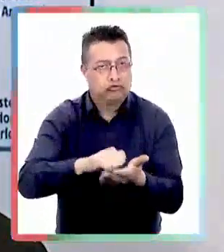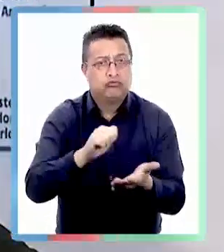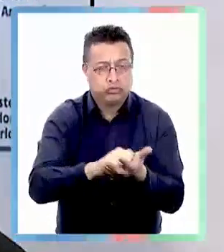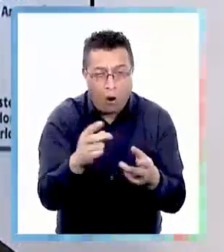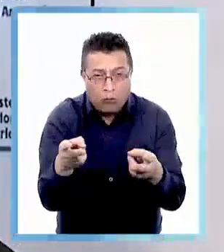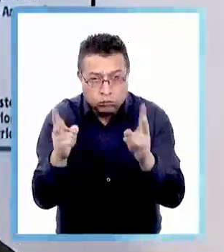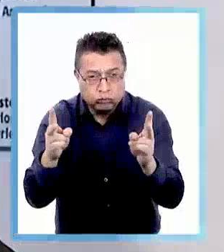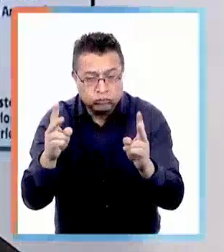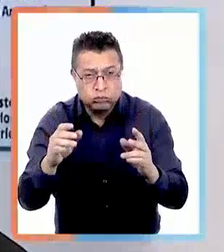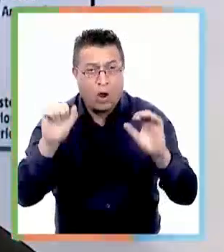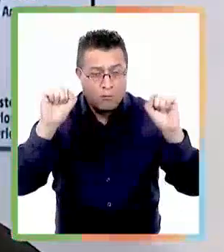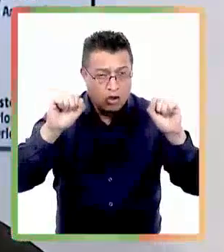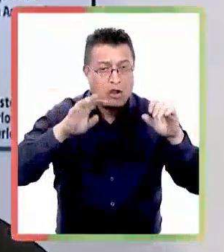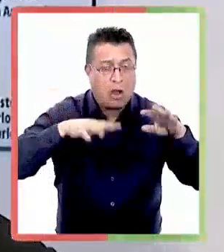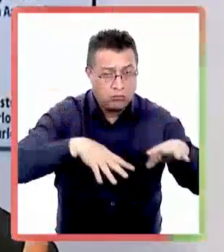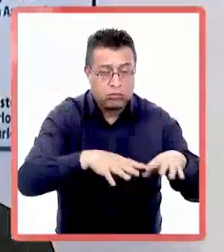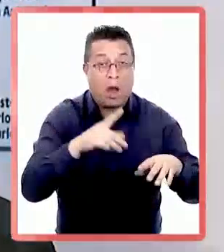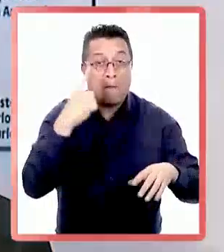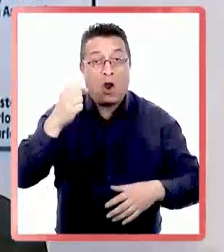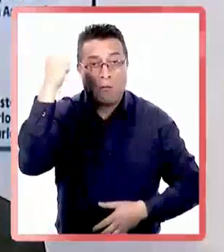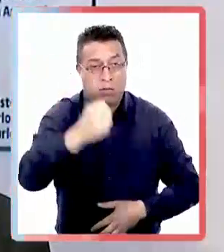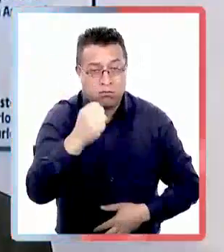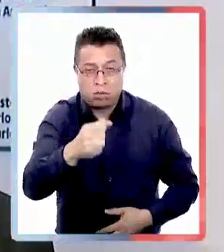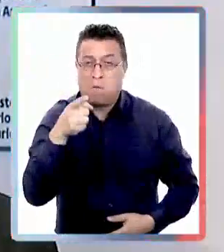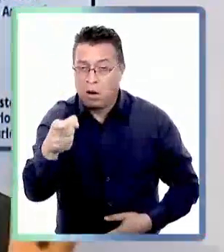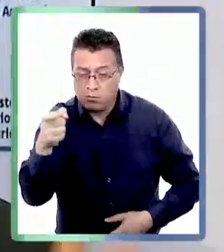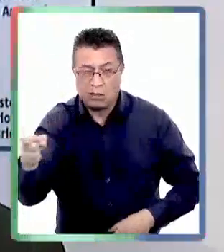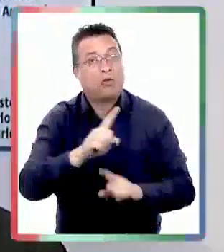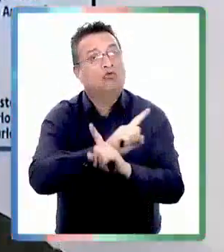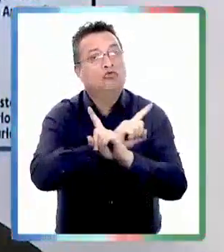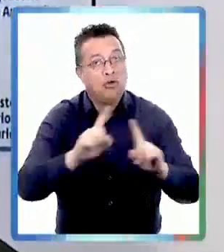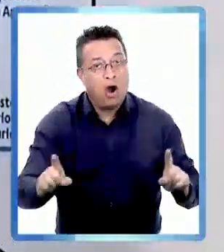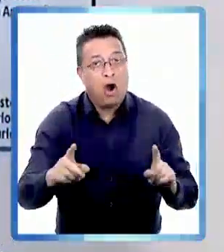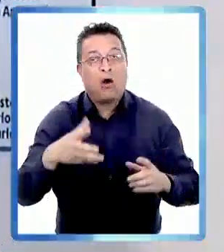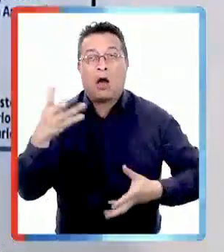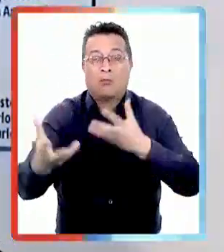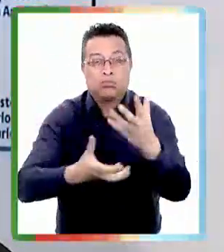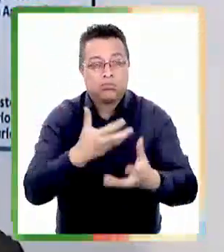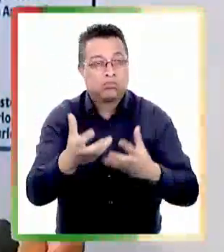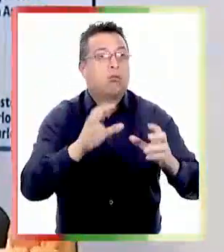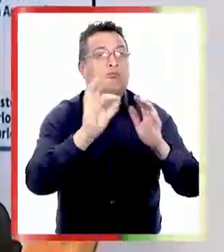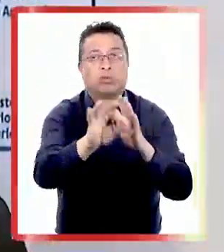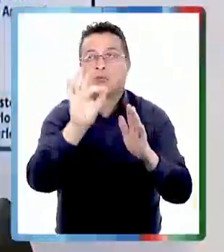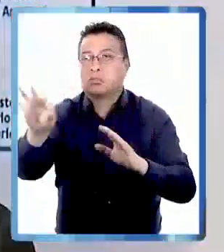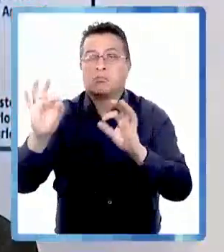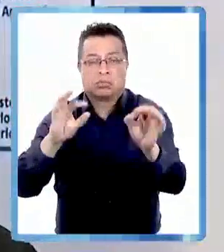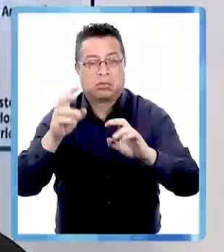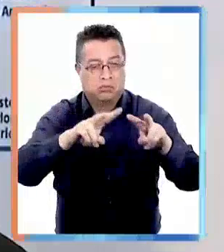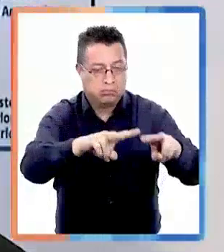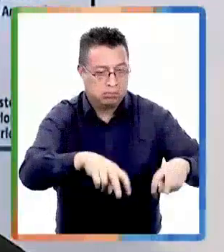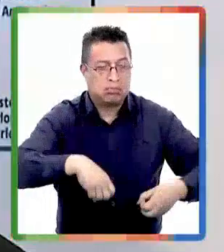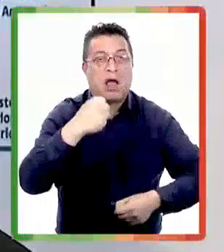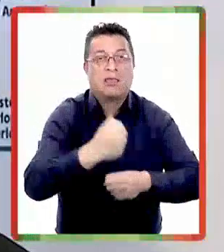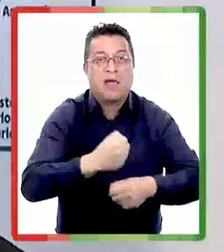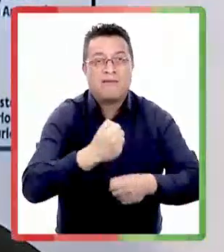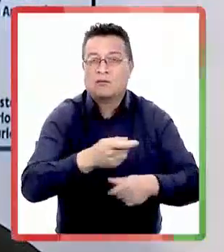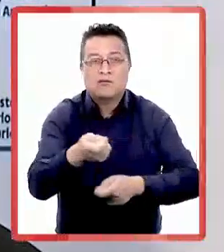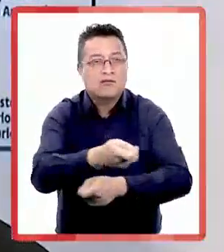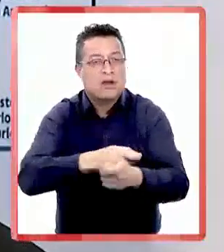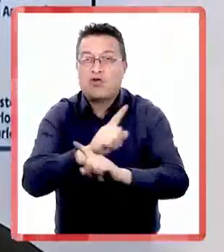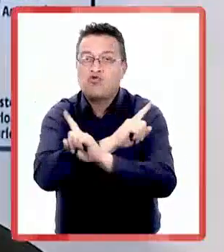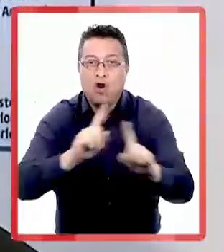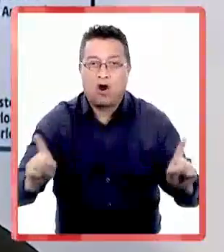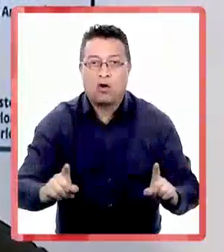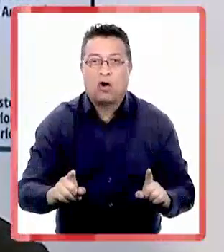entre los cuales está la protesta pero no está el homicidio no está disparando a agricultores no están quemando máquinas con las que se